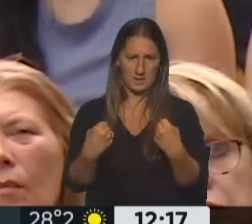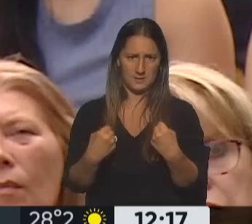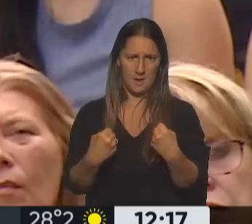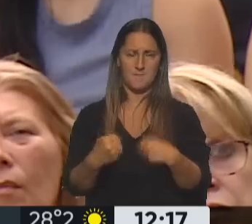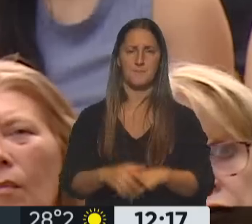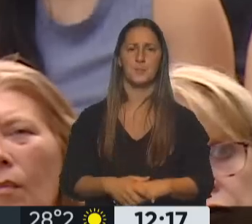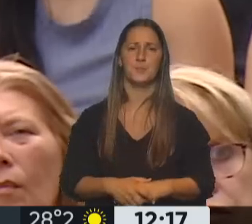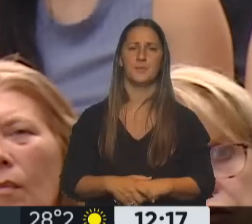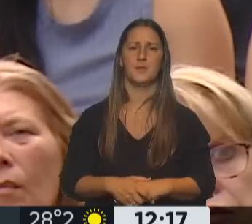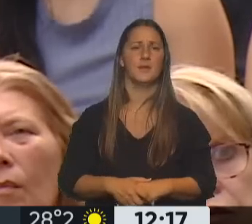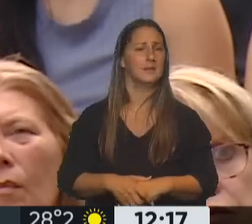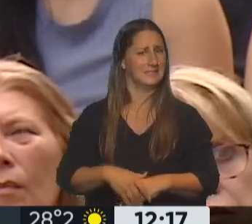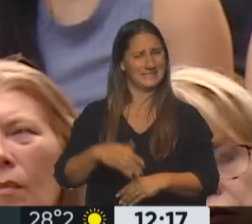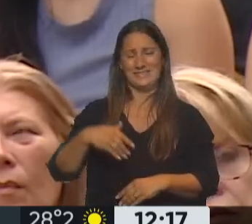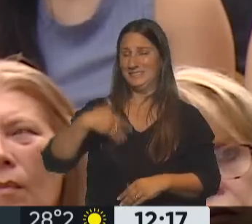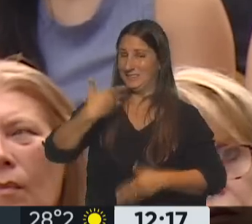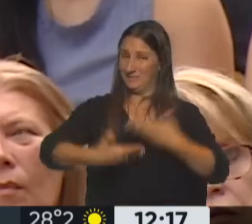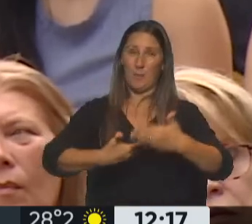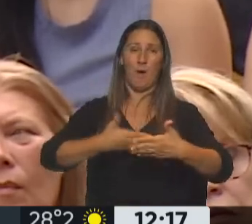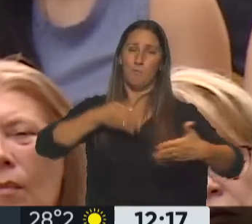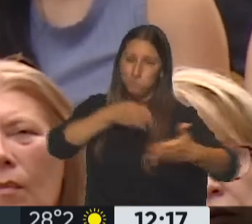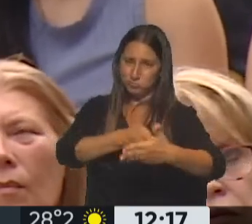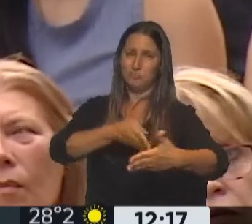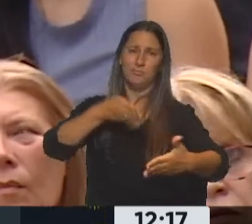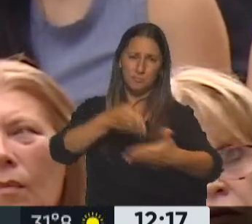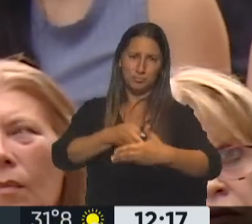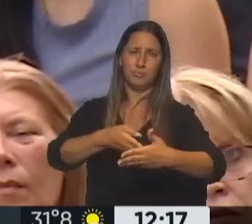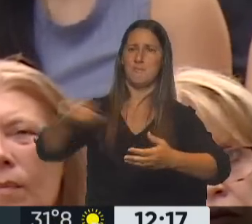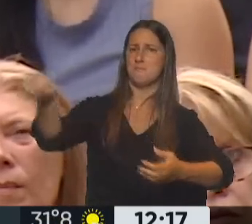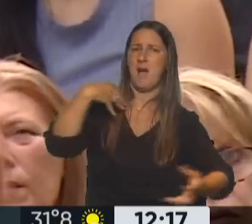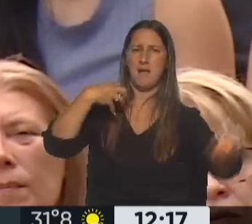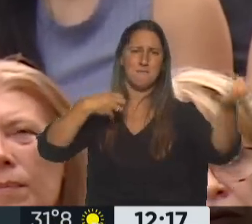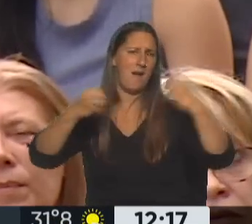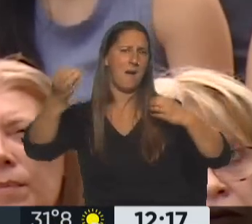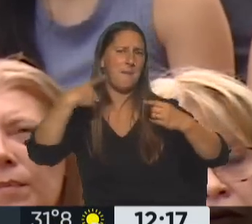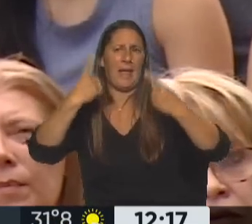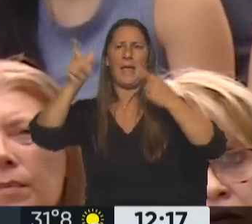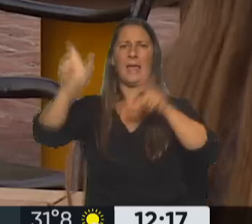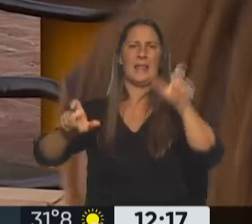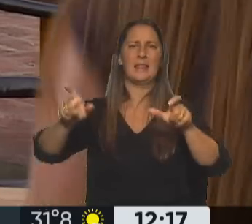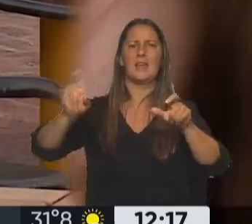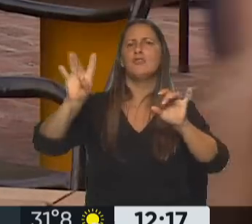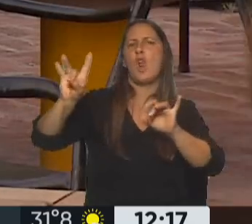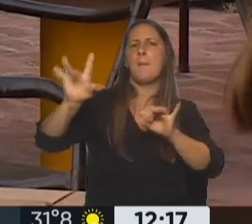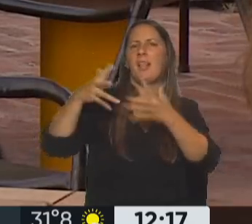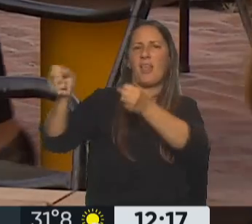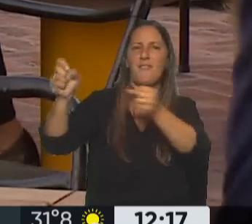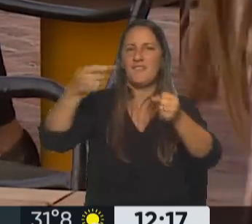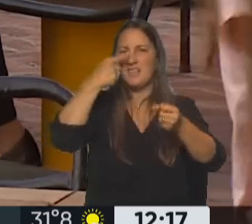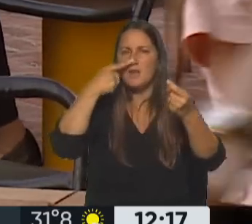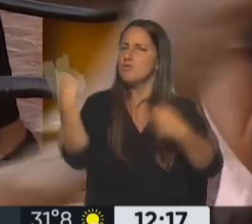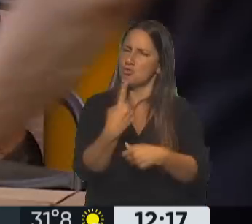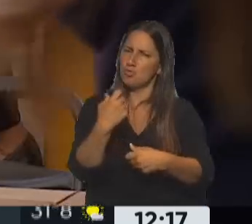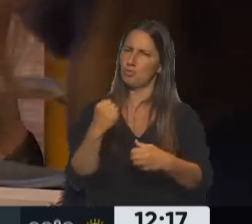Vamos a tener que bancarnos palos en la rueda, gente defendiendo sus intereses, sus privilegios. Nos la vamos a